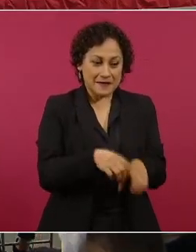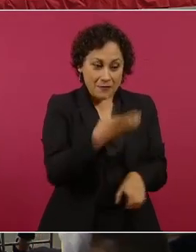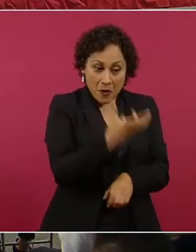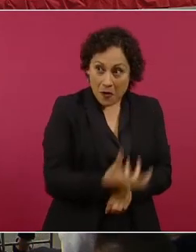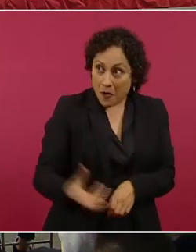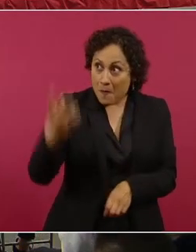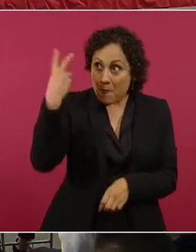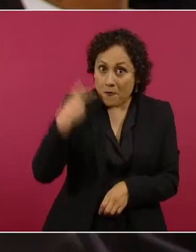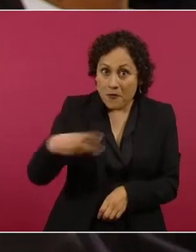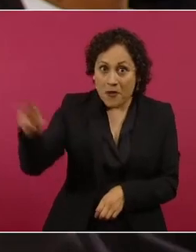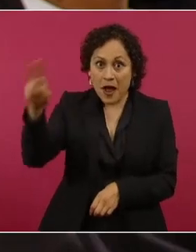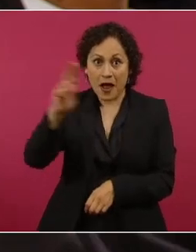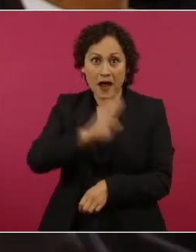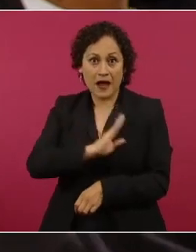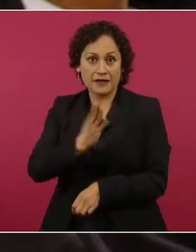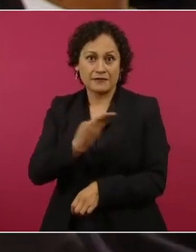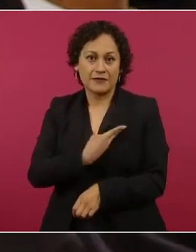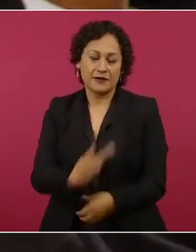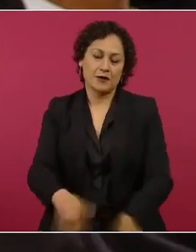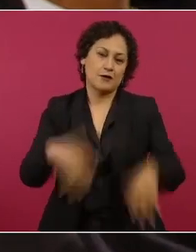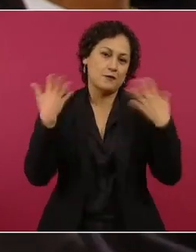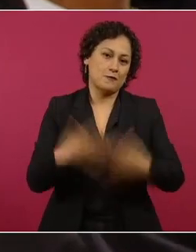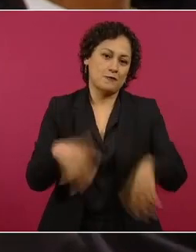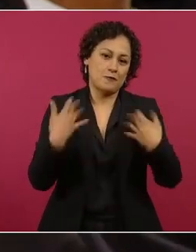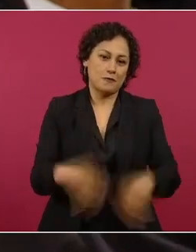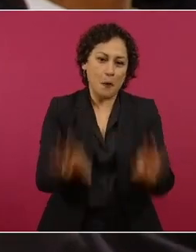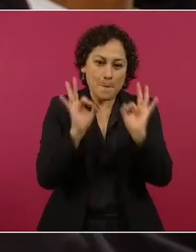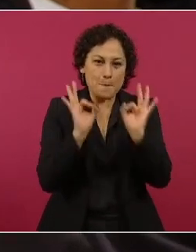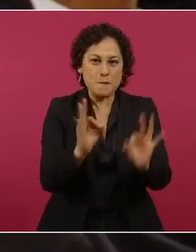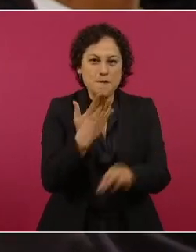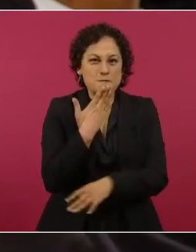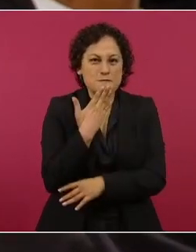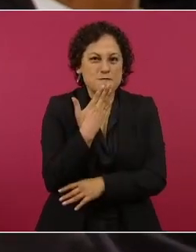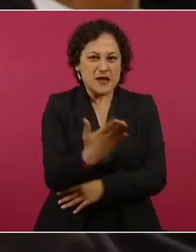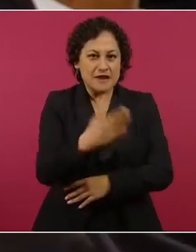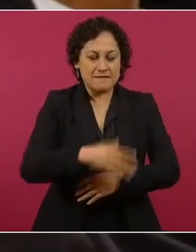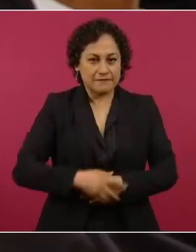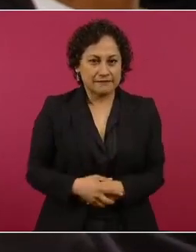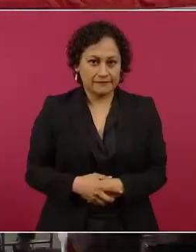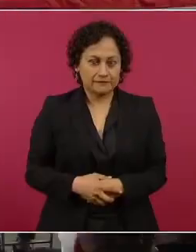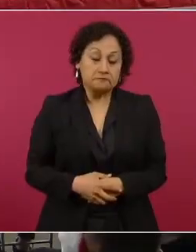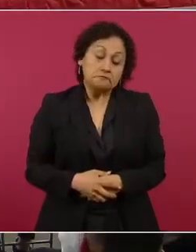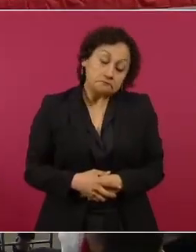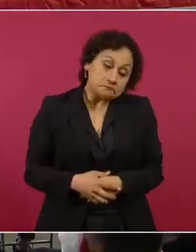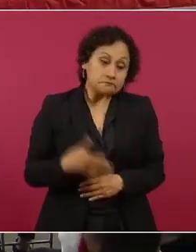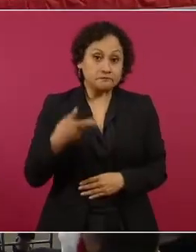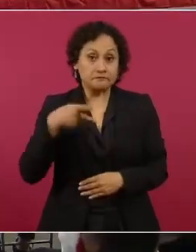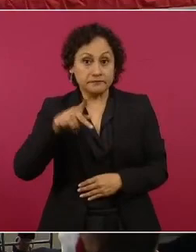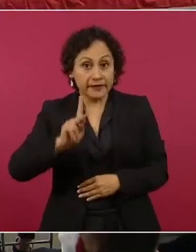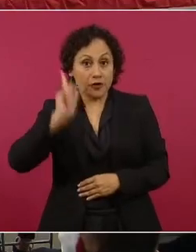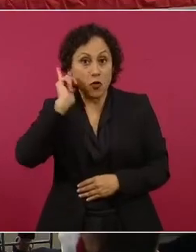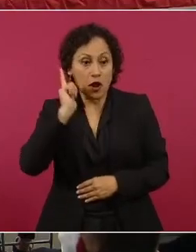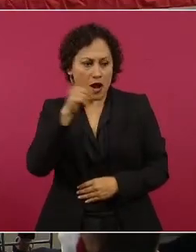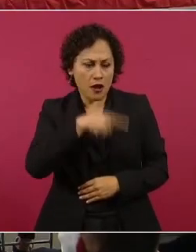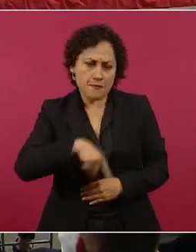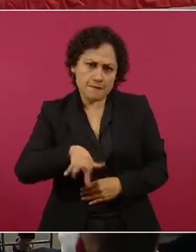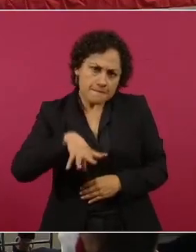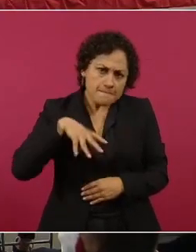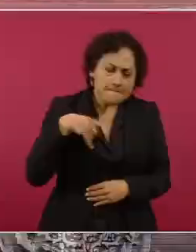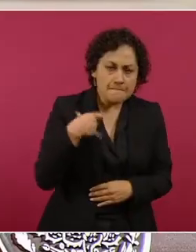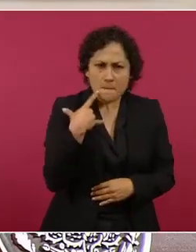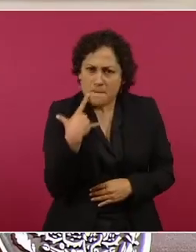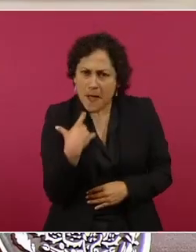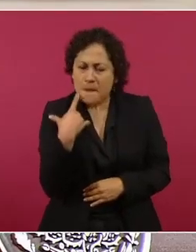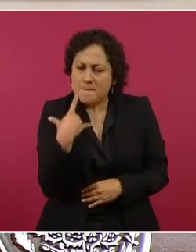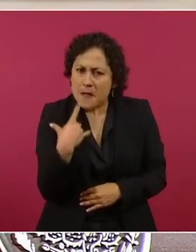Pero sería muy bueno que vengaran a México, que le ganaran a los equipos que siempre nos